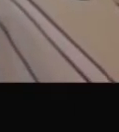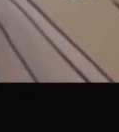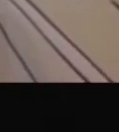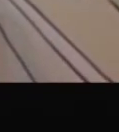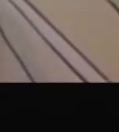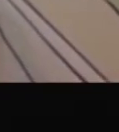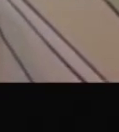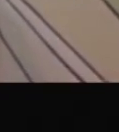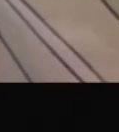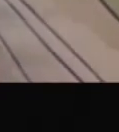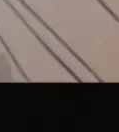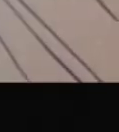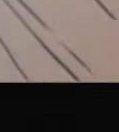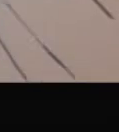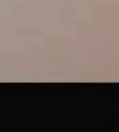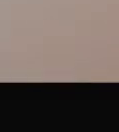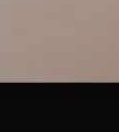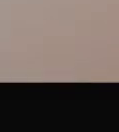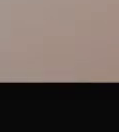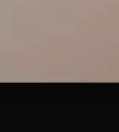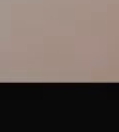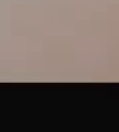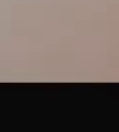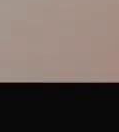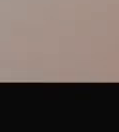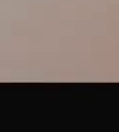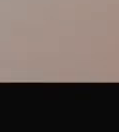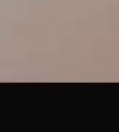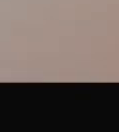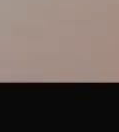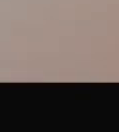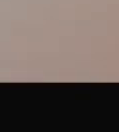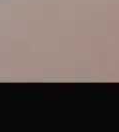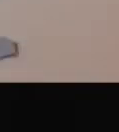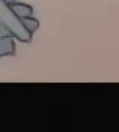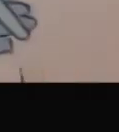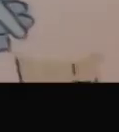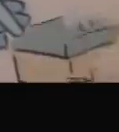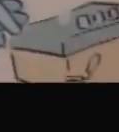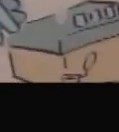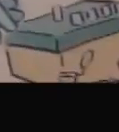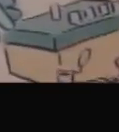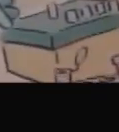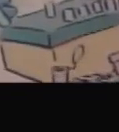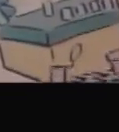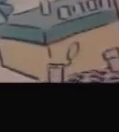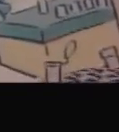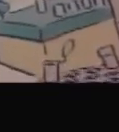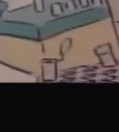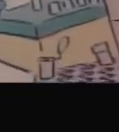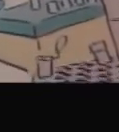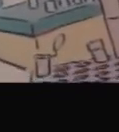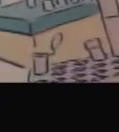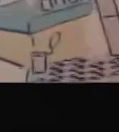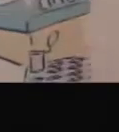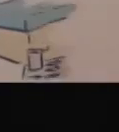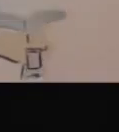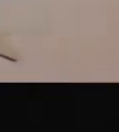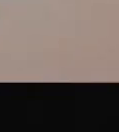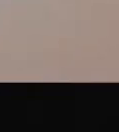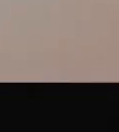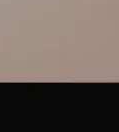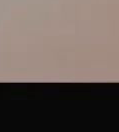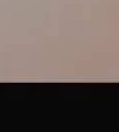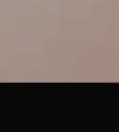su identidad sino para protegerse del contagio para aquellos que minuto a minuto luchan contra el mal en cualquier parte del mundo